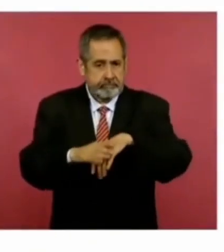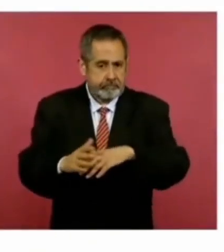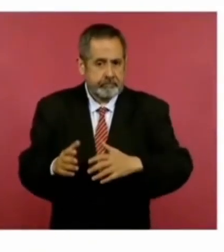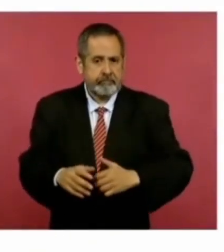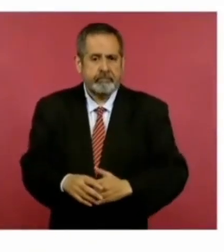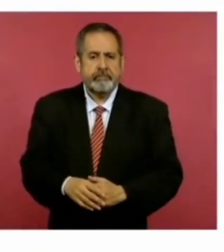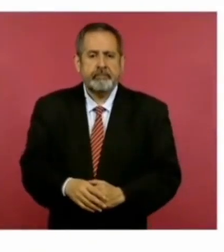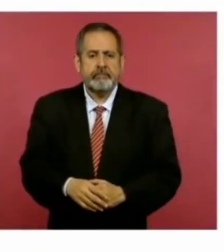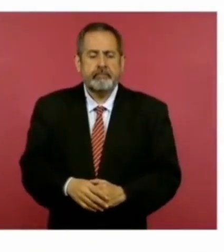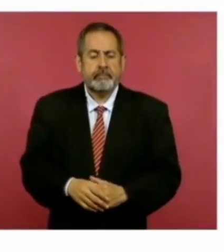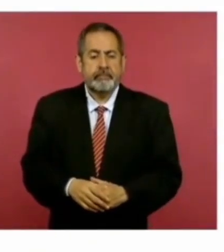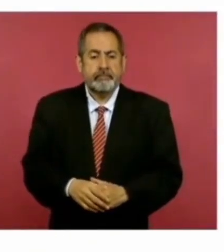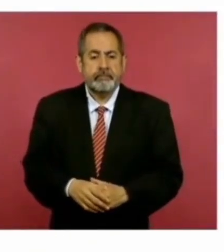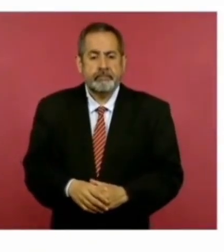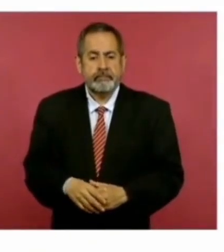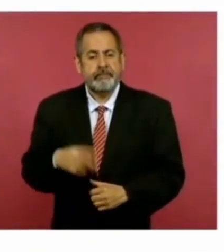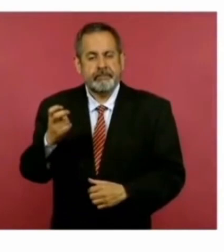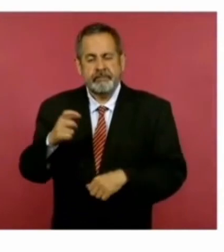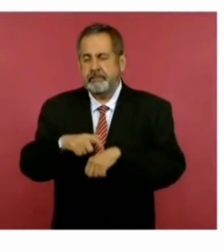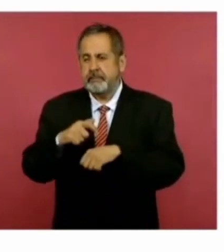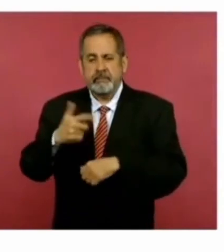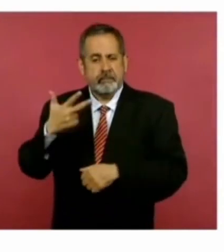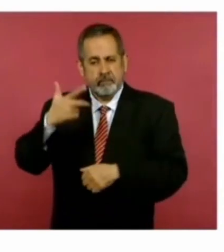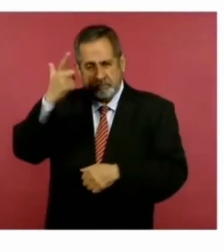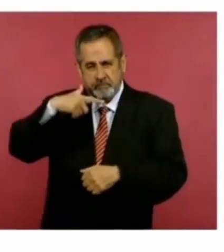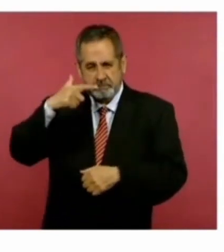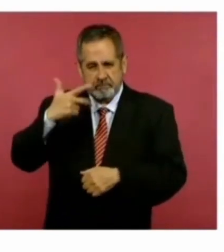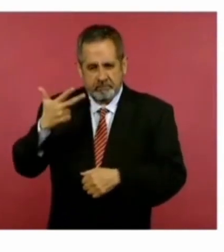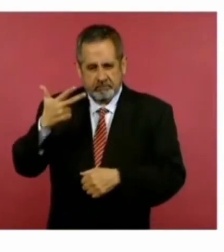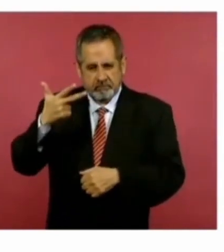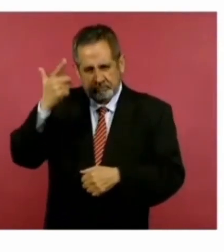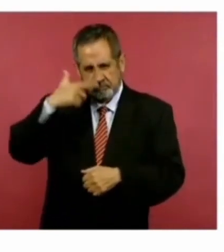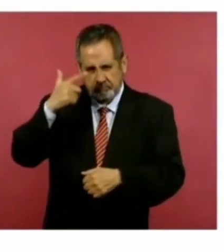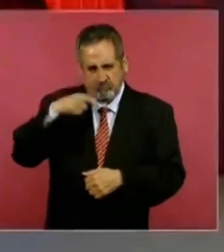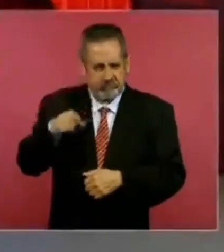Pero esto fue a las ocho de la noche, un poco más.